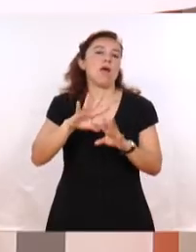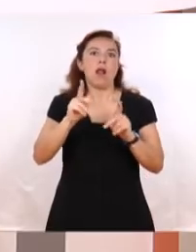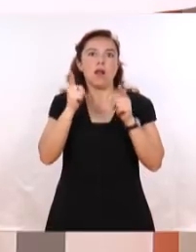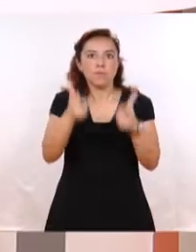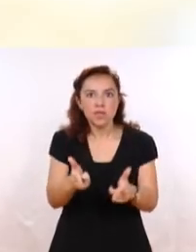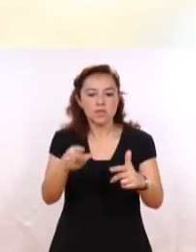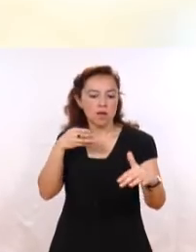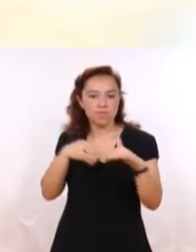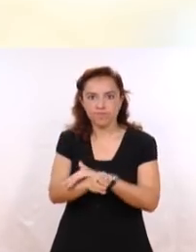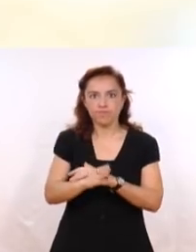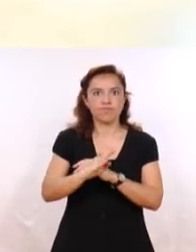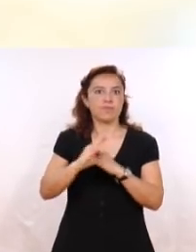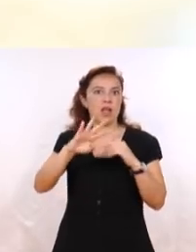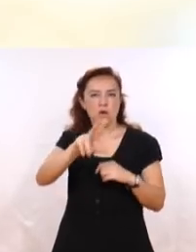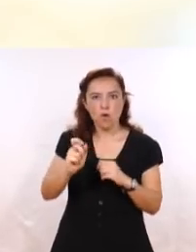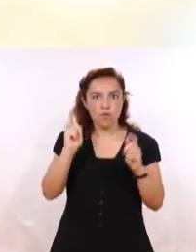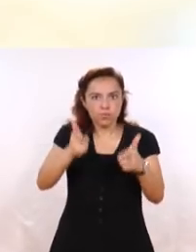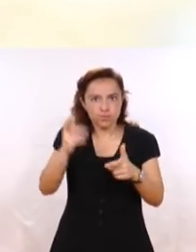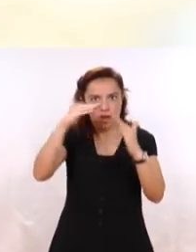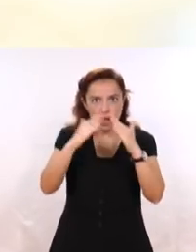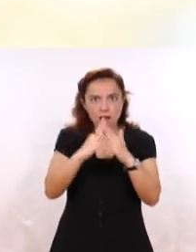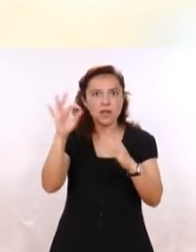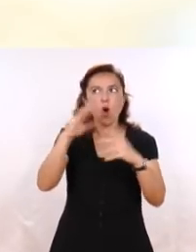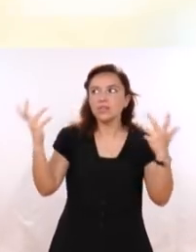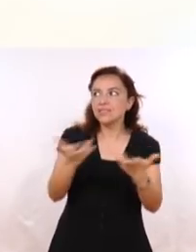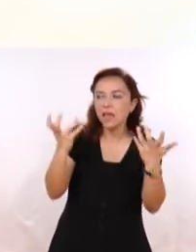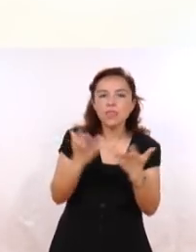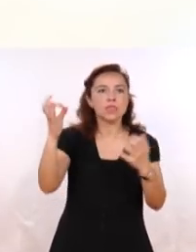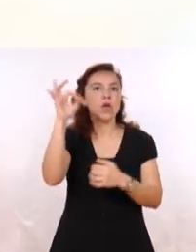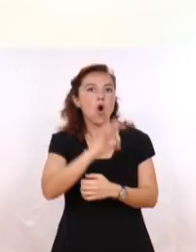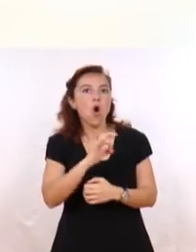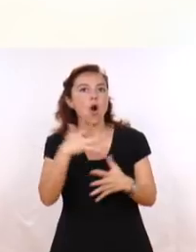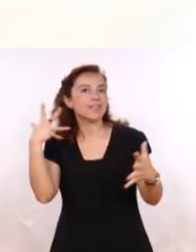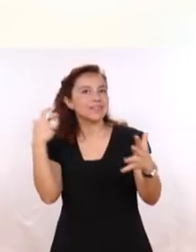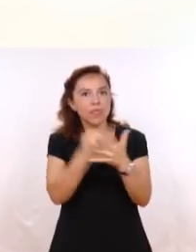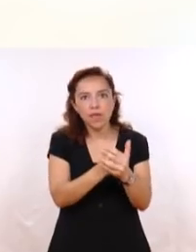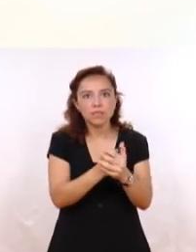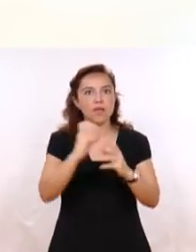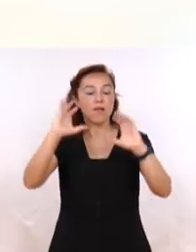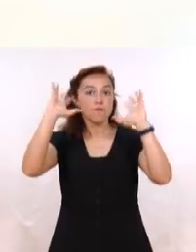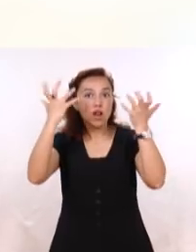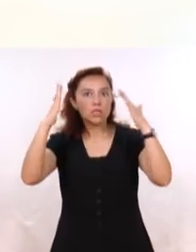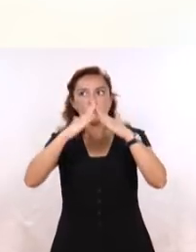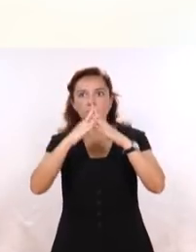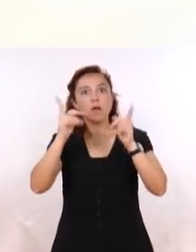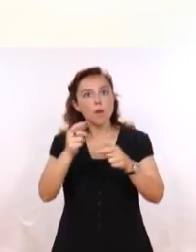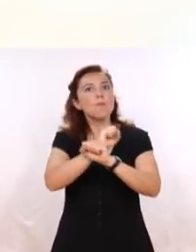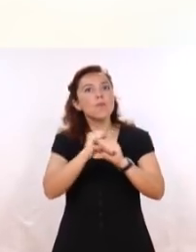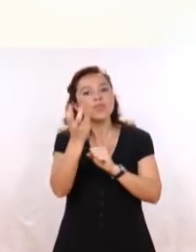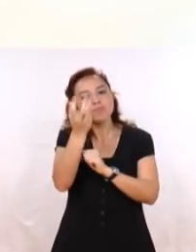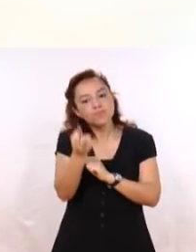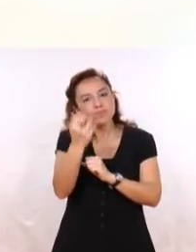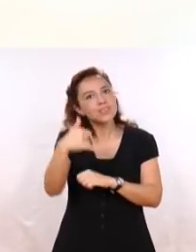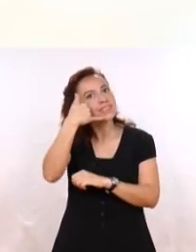rapiñas, copamientos, secuestro, heridos de armas de fuego, incendios, accidentes de tránsito y violencia doméstica Pueden descargar la